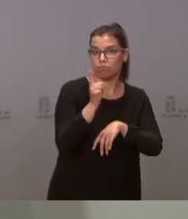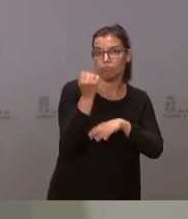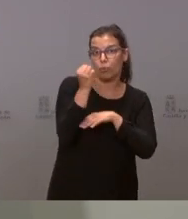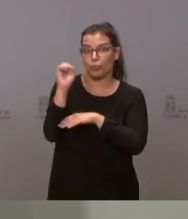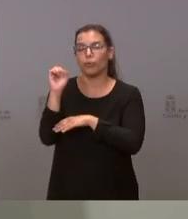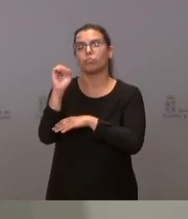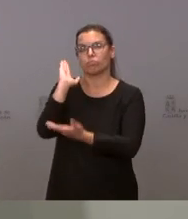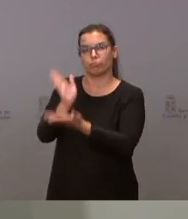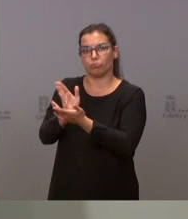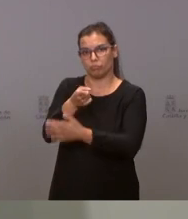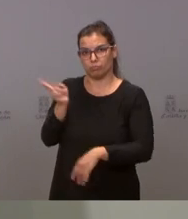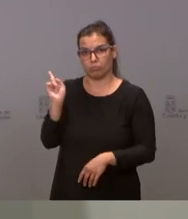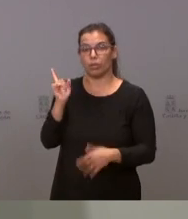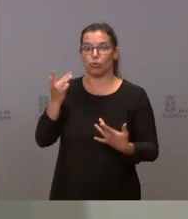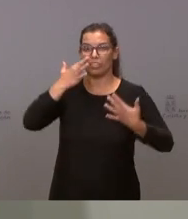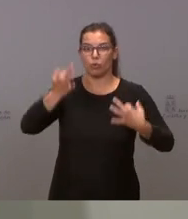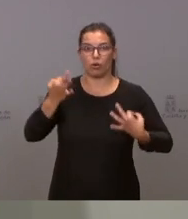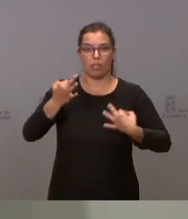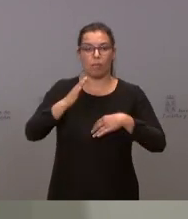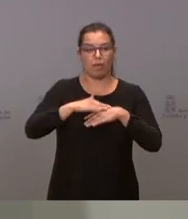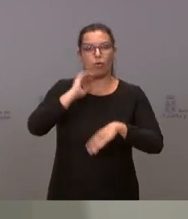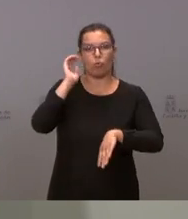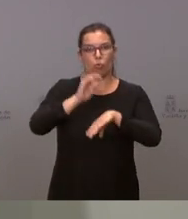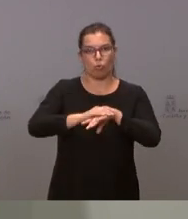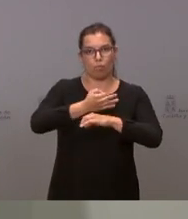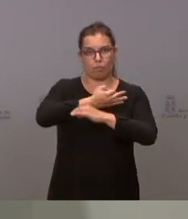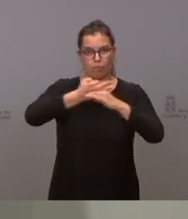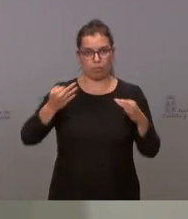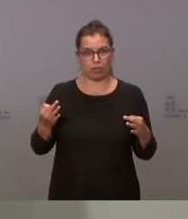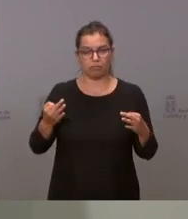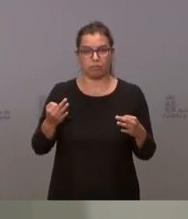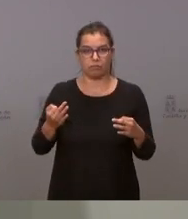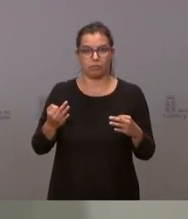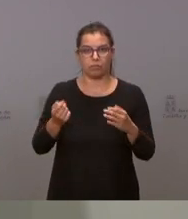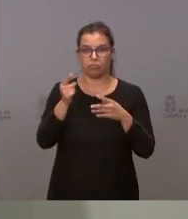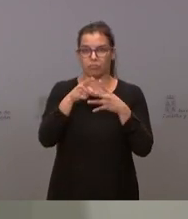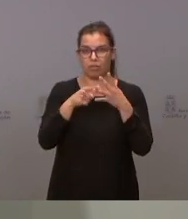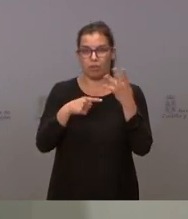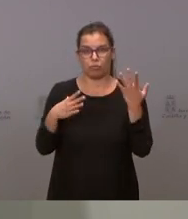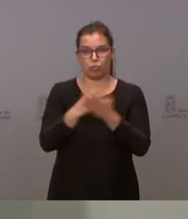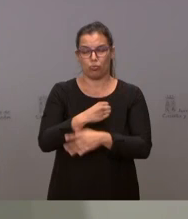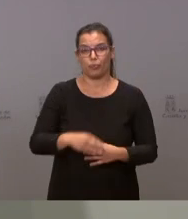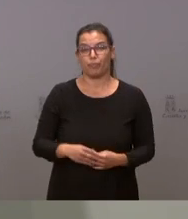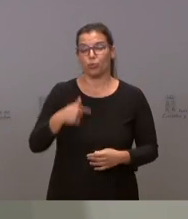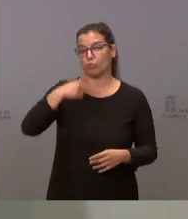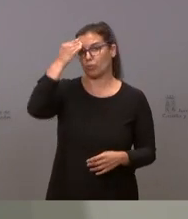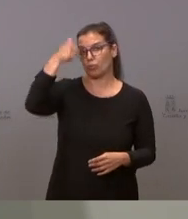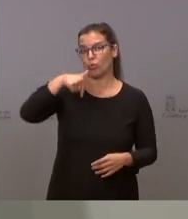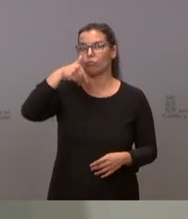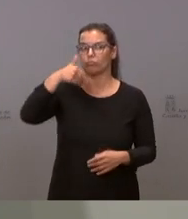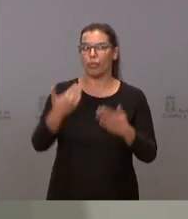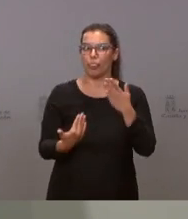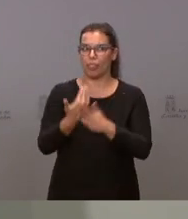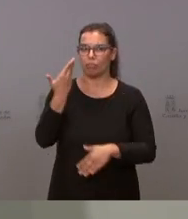vamos a asegurarnos del cumplimiento efectivo de todos estos derechos. Yo creo que hoy es un día